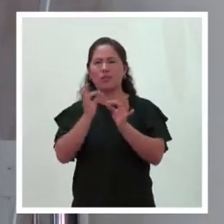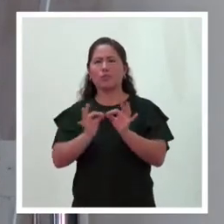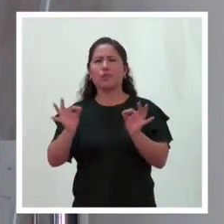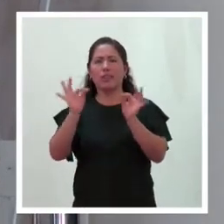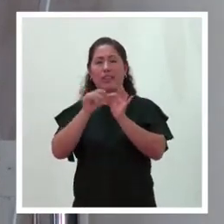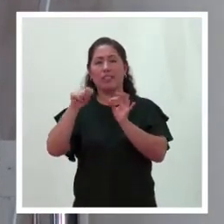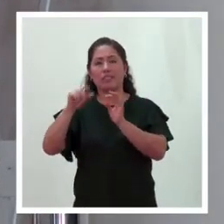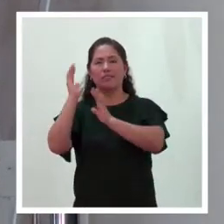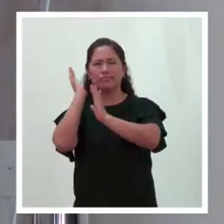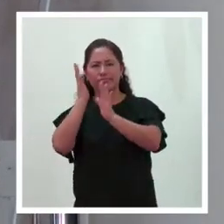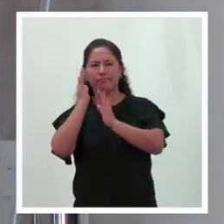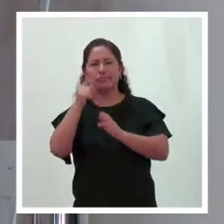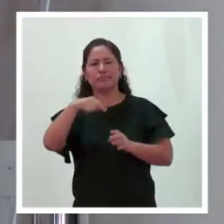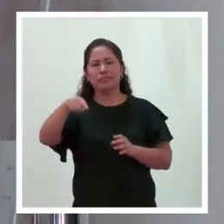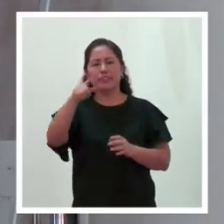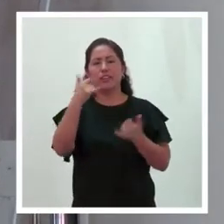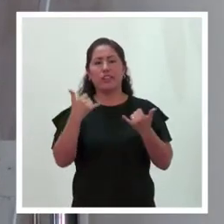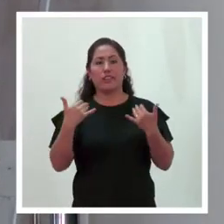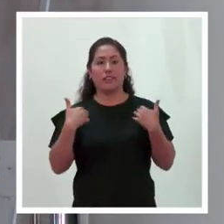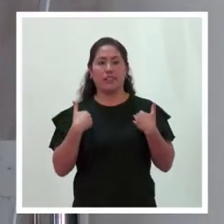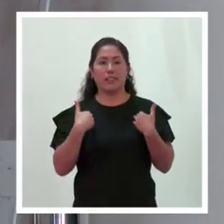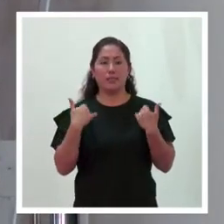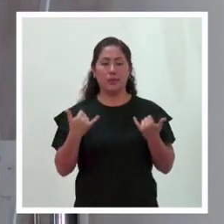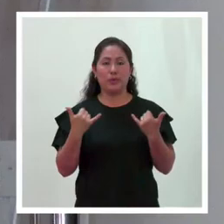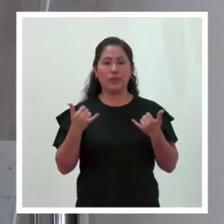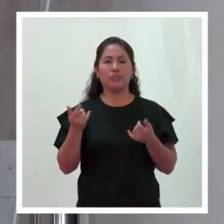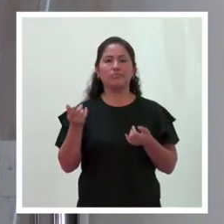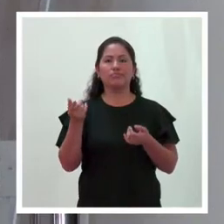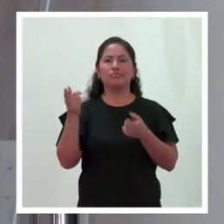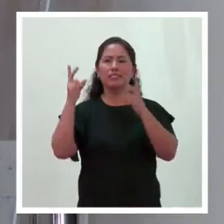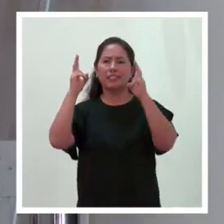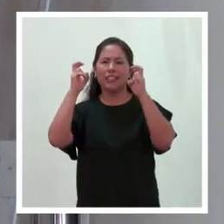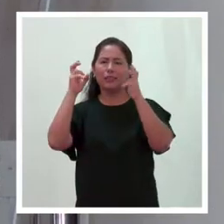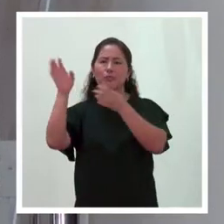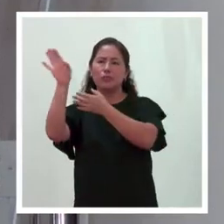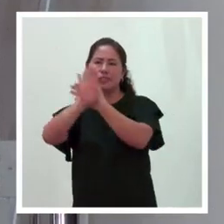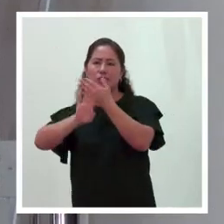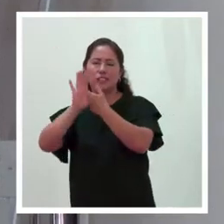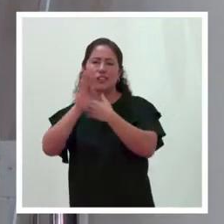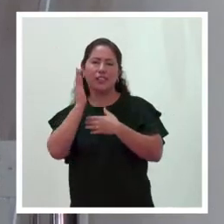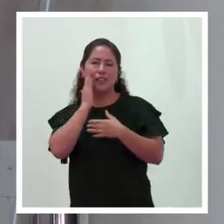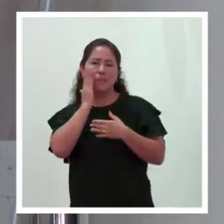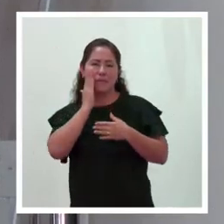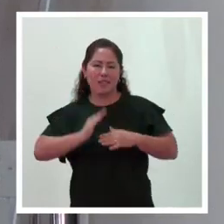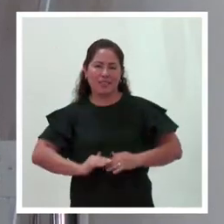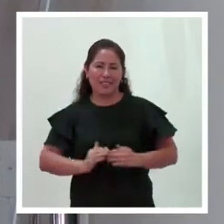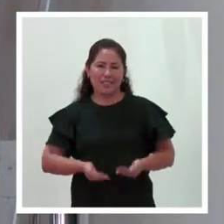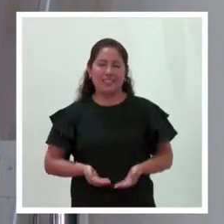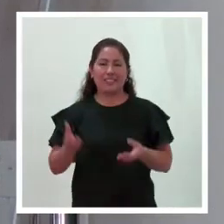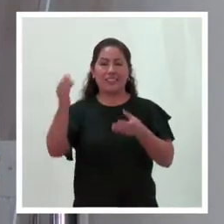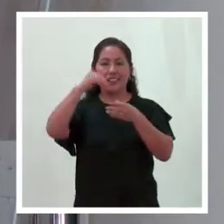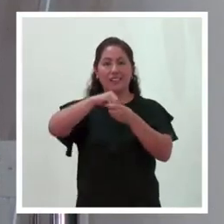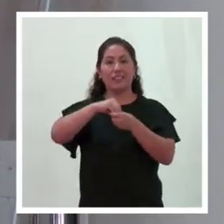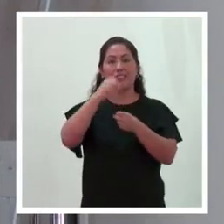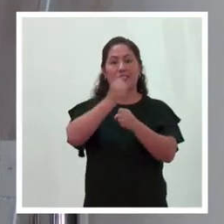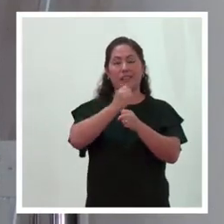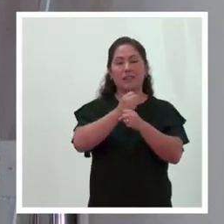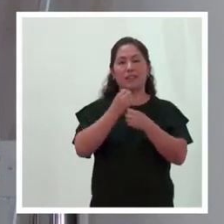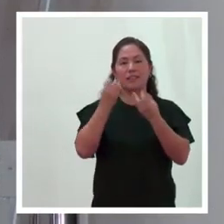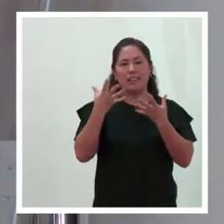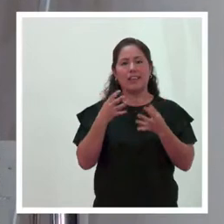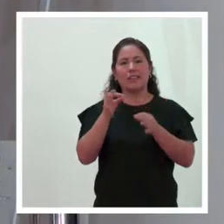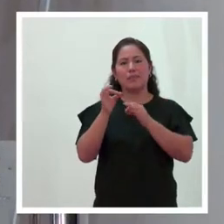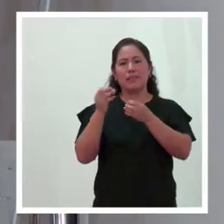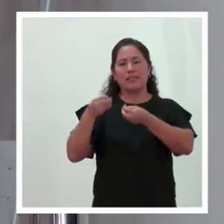seminario que tenemos el día de hoy respecto a la protección de la maternidad en el trabajo. Quiero trasladarles el